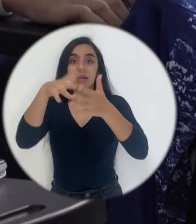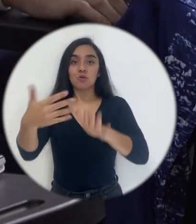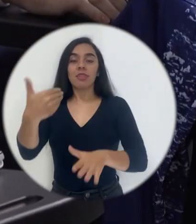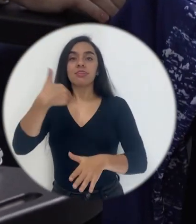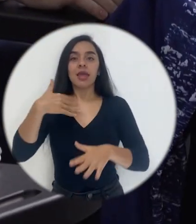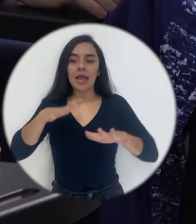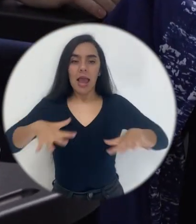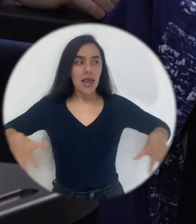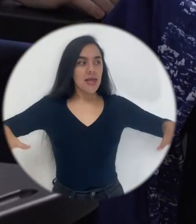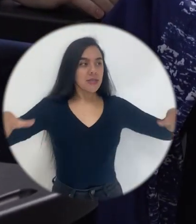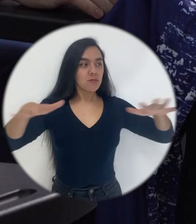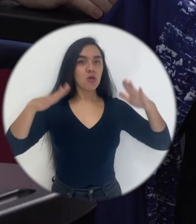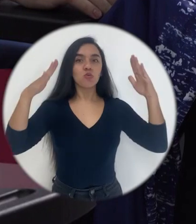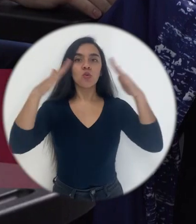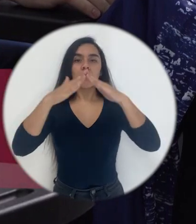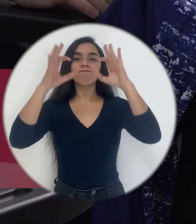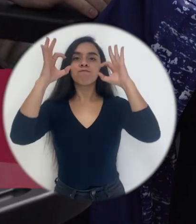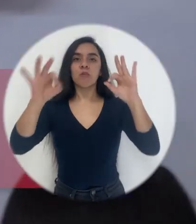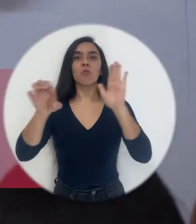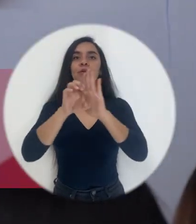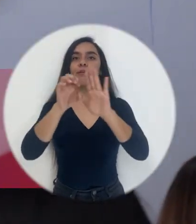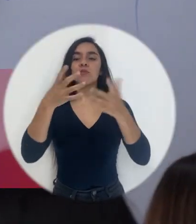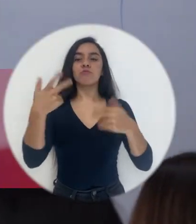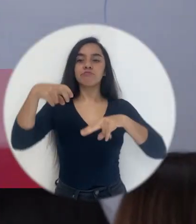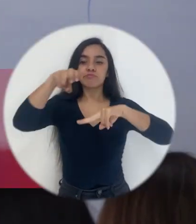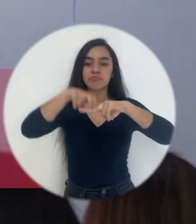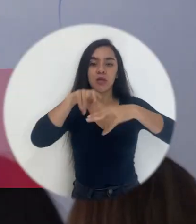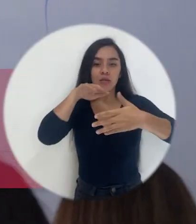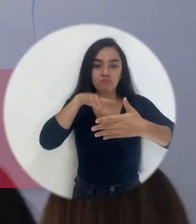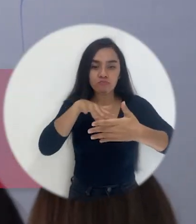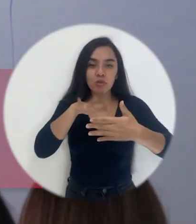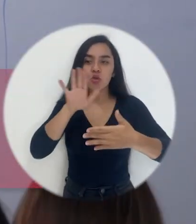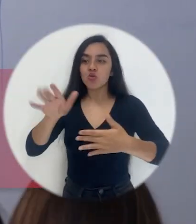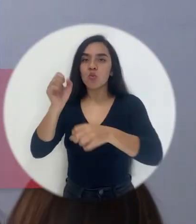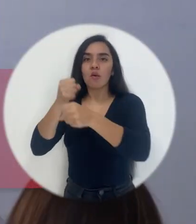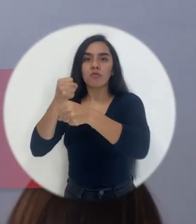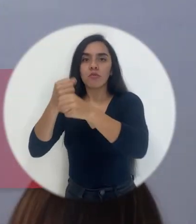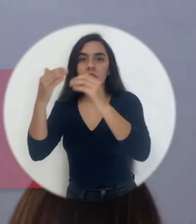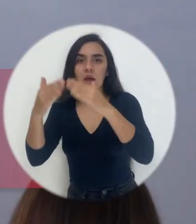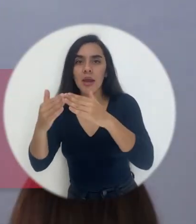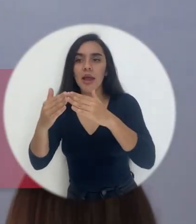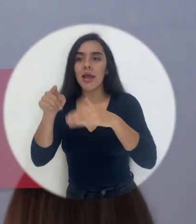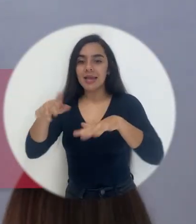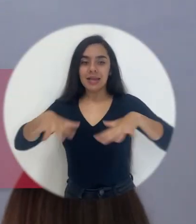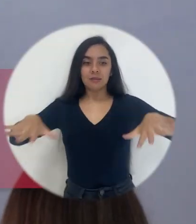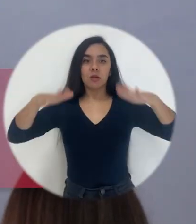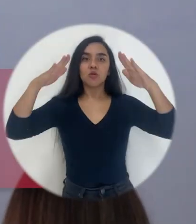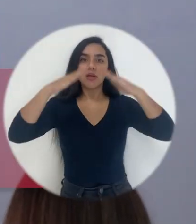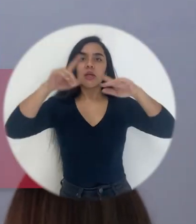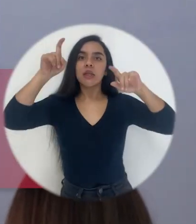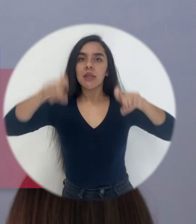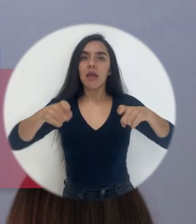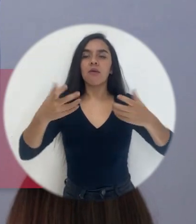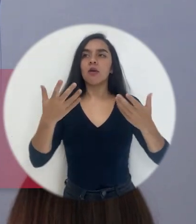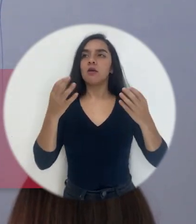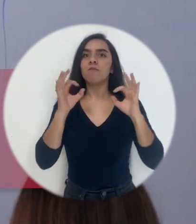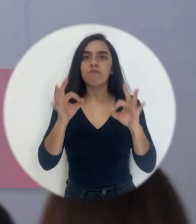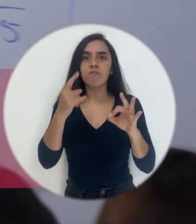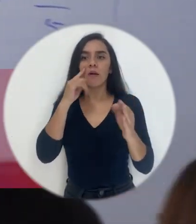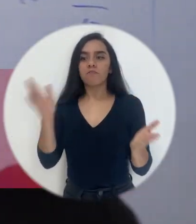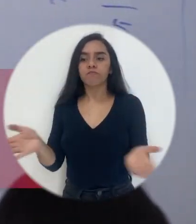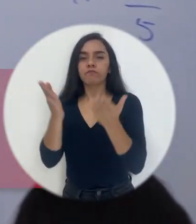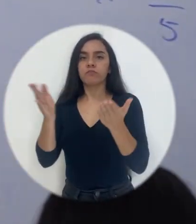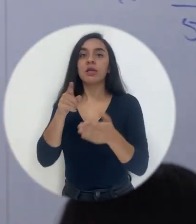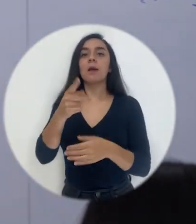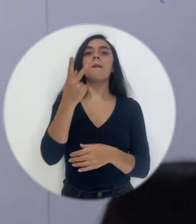tenga en su casa el entorno más adecuado cuando está estudiando cuando está haciendo sus trabajos eso es básico y es un apoyo grandísimo